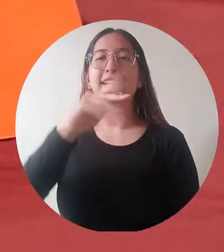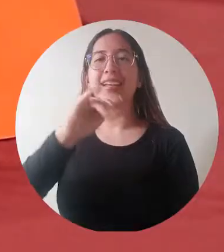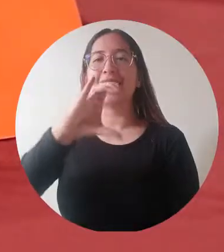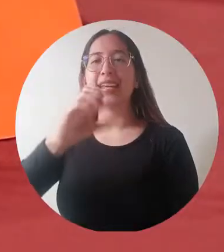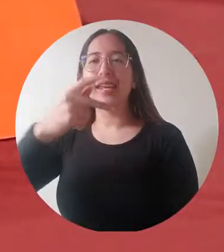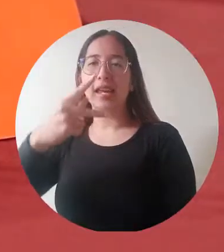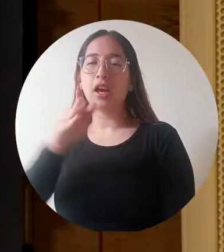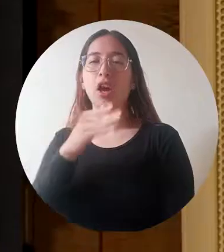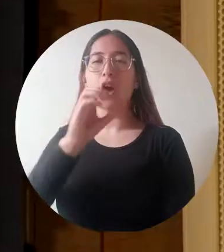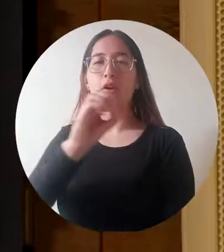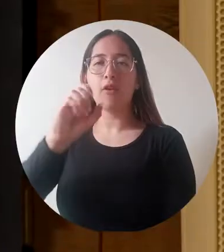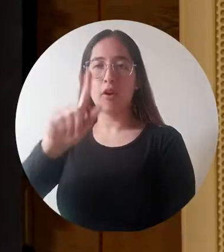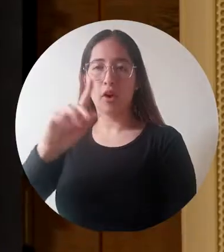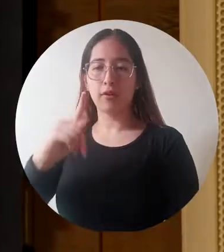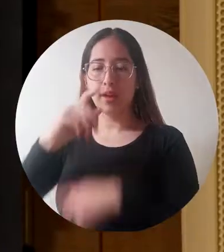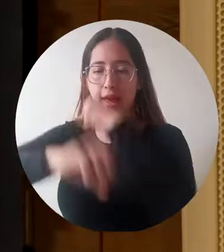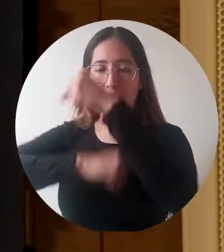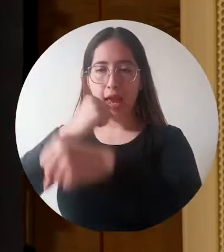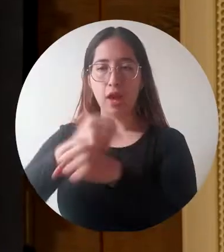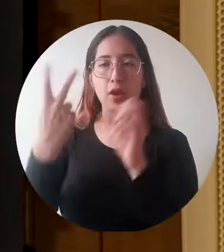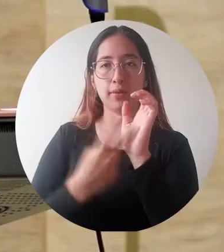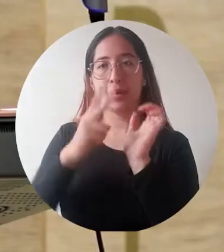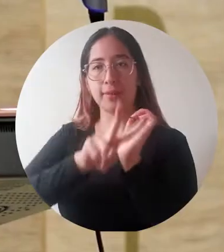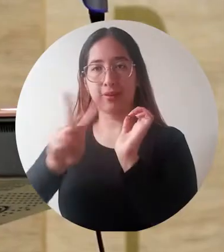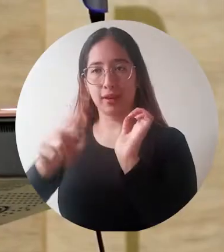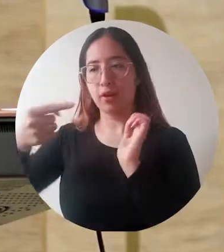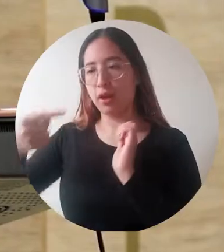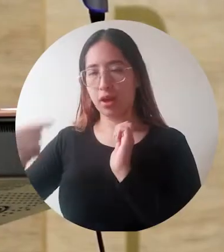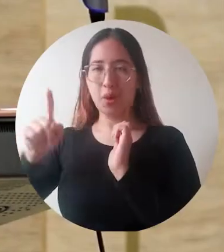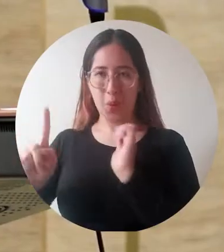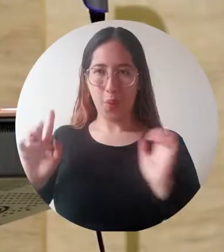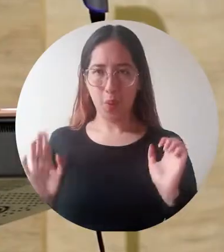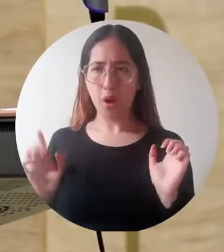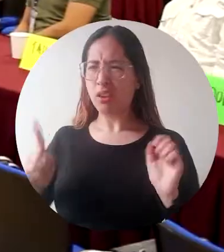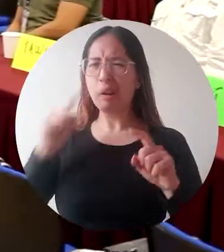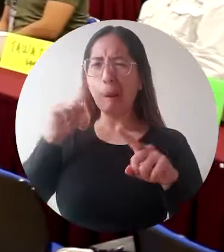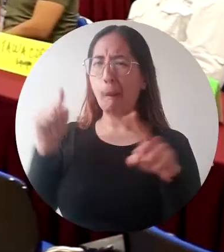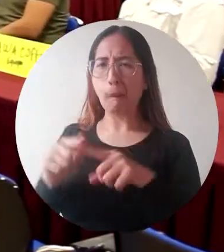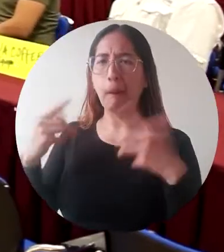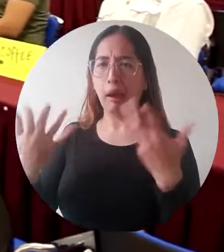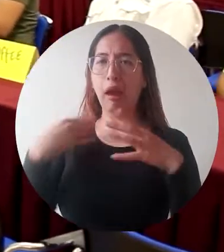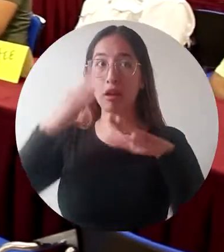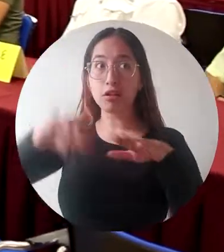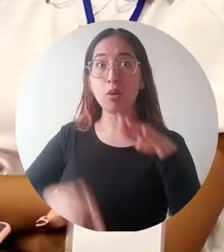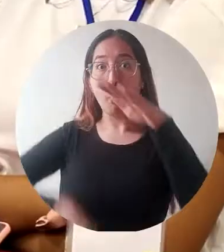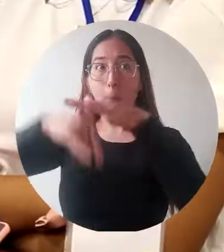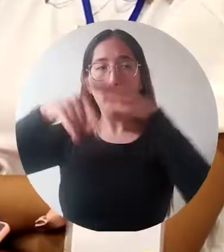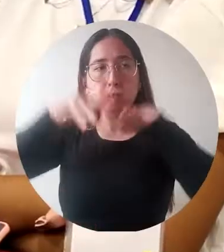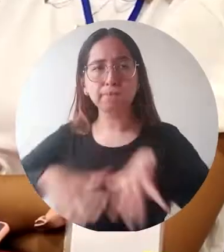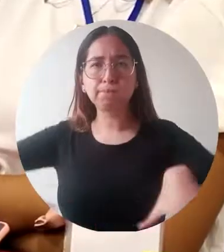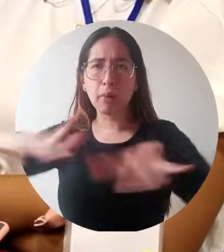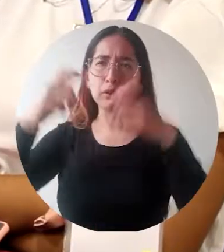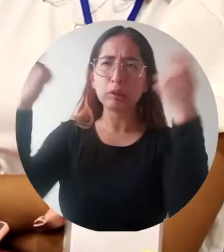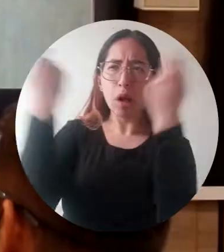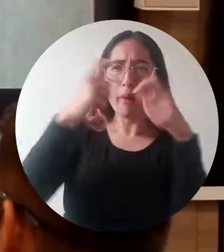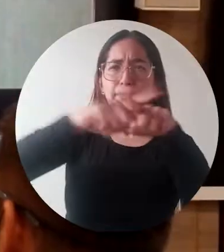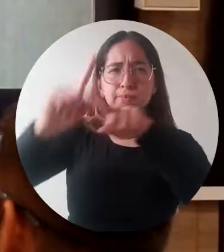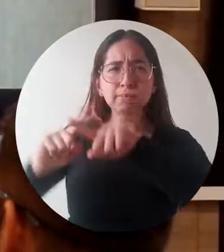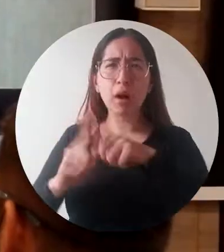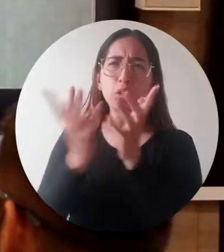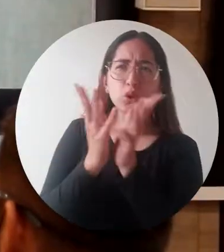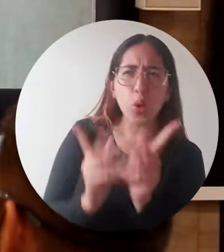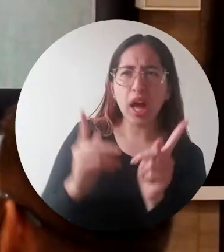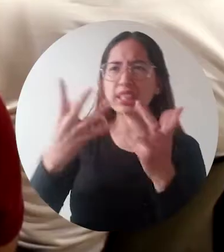versión del Kick-Off Uni Magdalena Si Emprende 2022-1, una plataforma creada para que futuros emprendedores en el